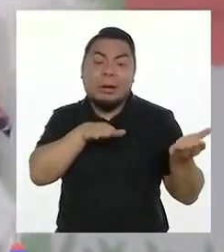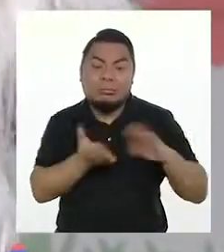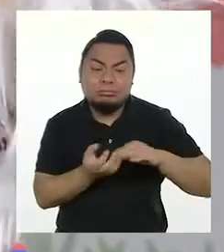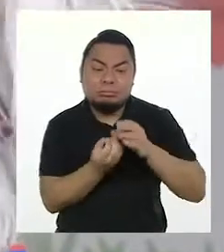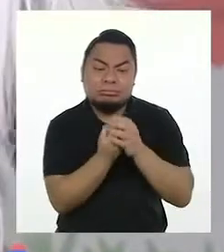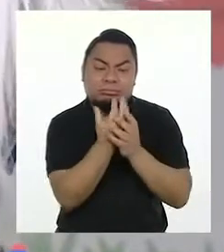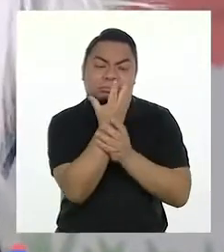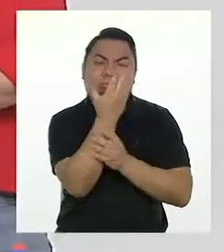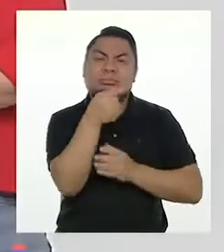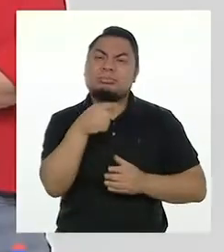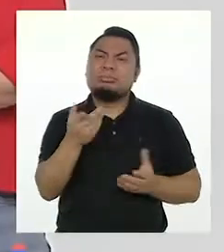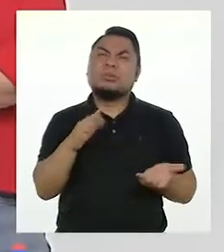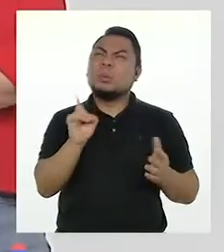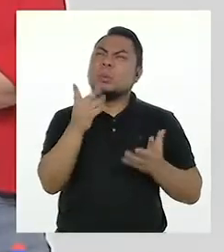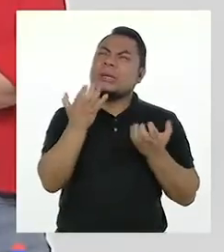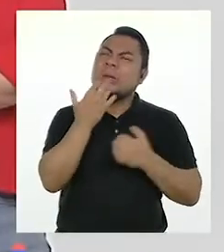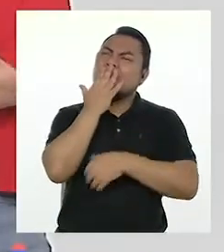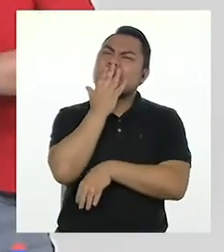la plantita que siembre.